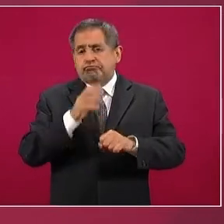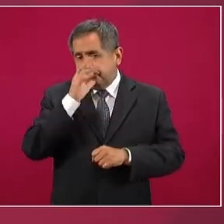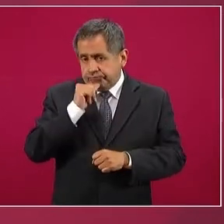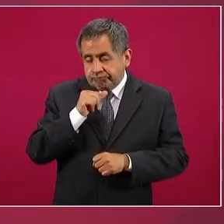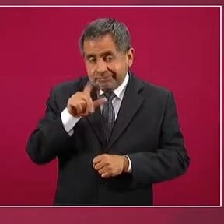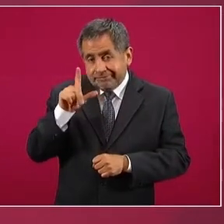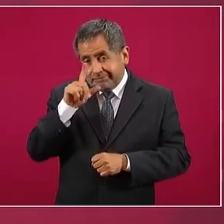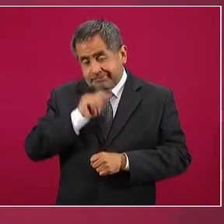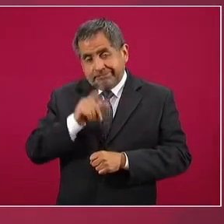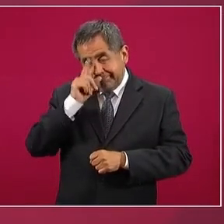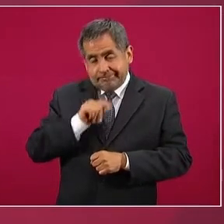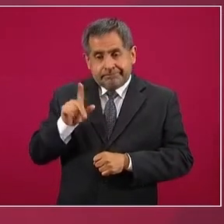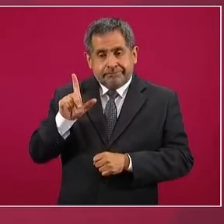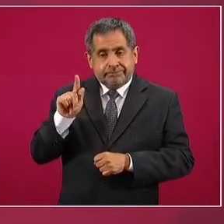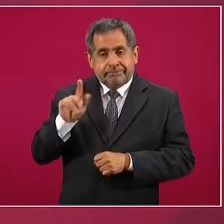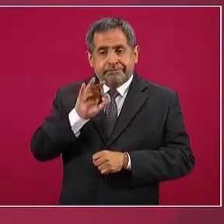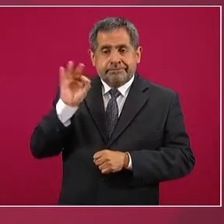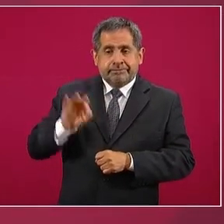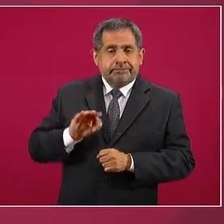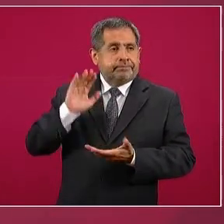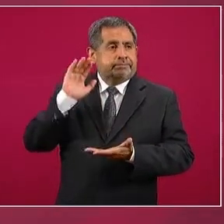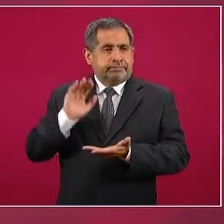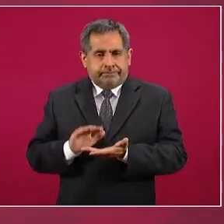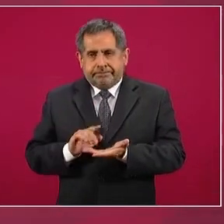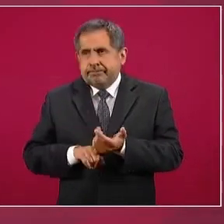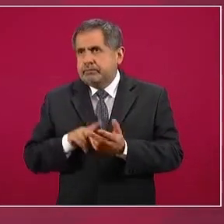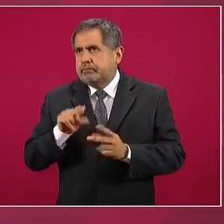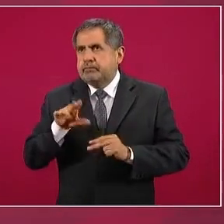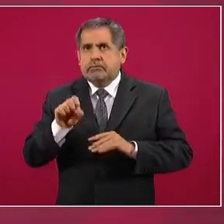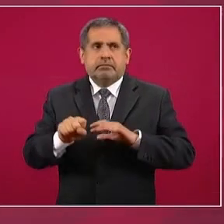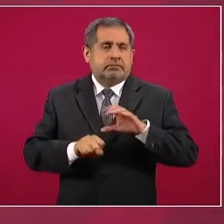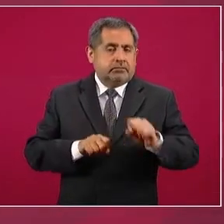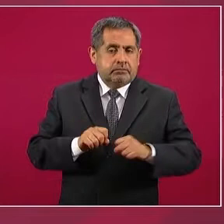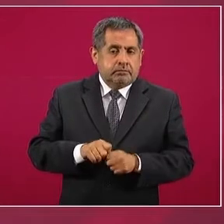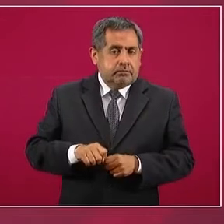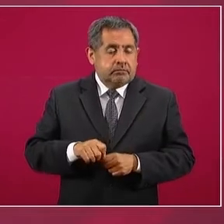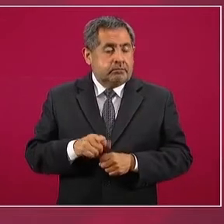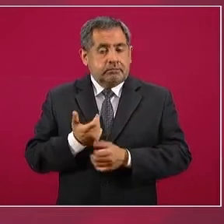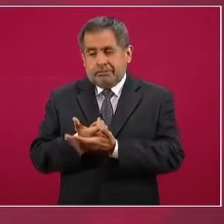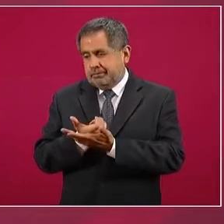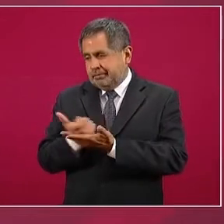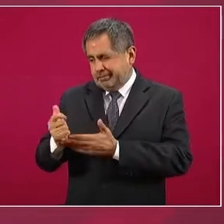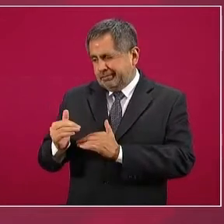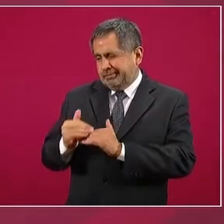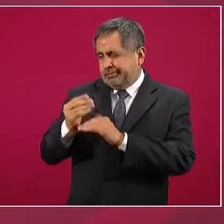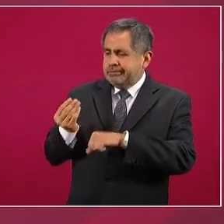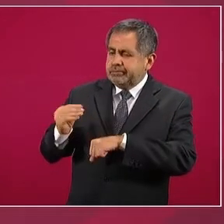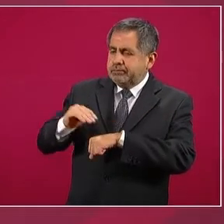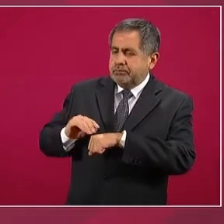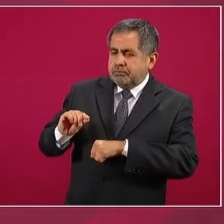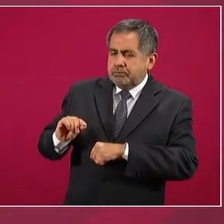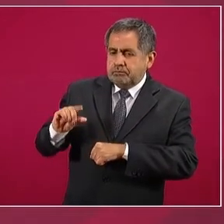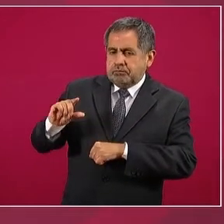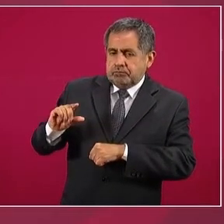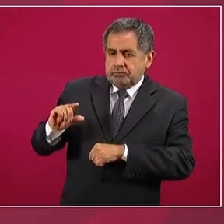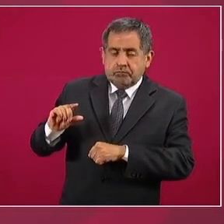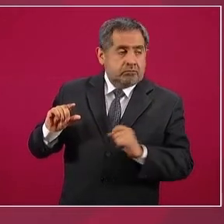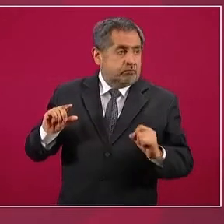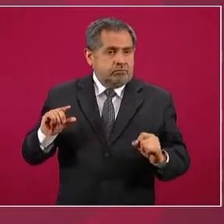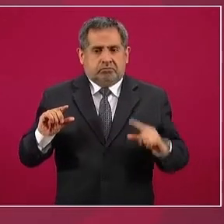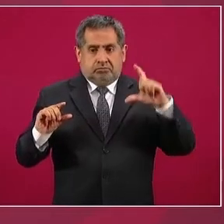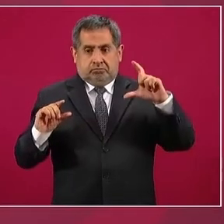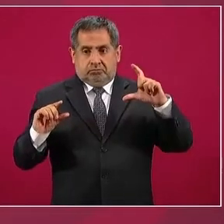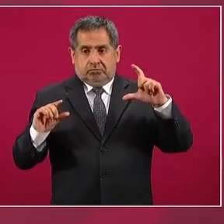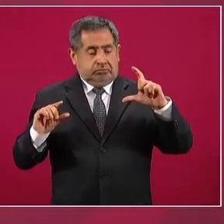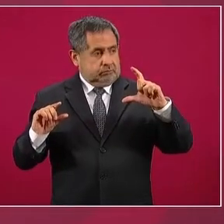por ciento de su poder adquisitivo. A veces aumentaban el salario mínimo por abajo de